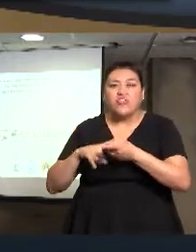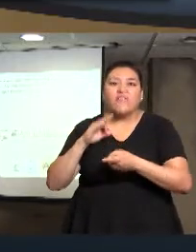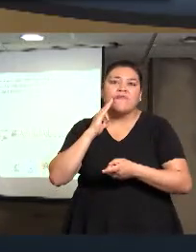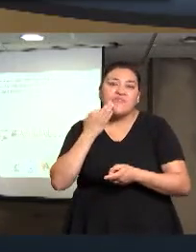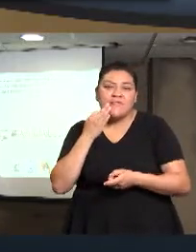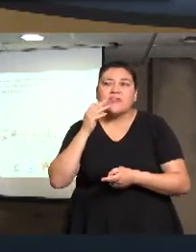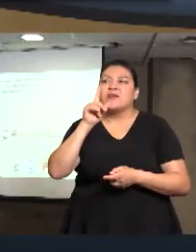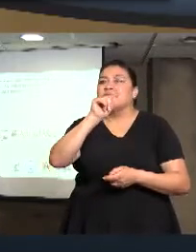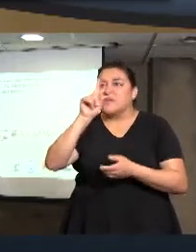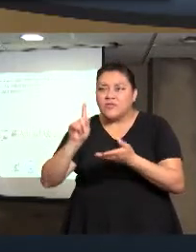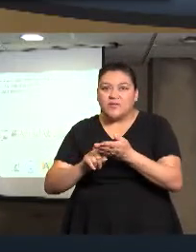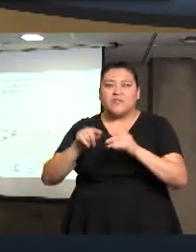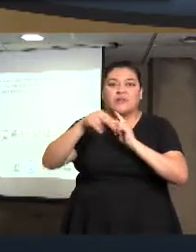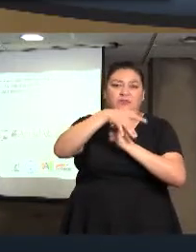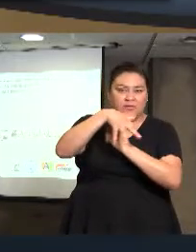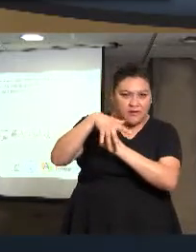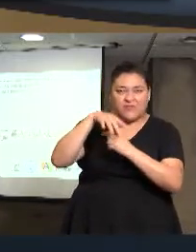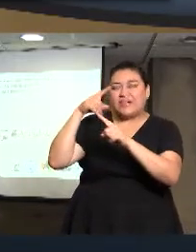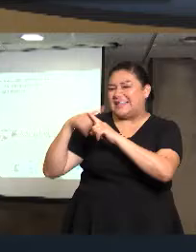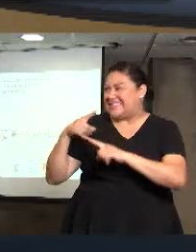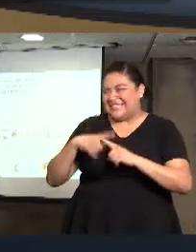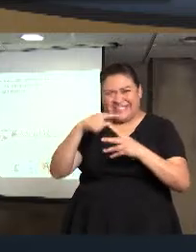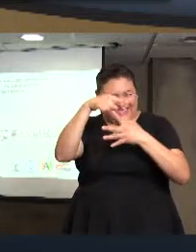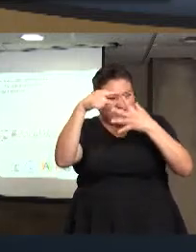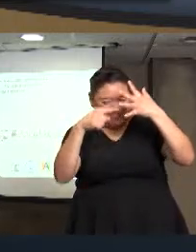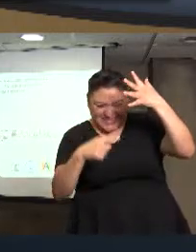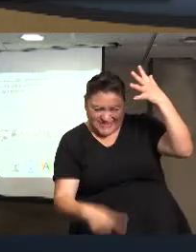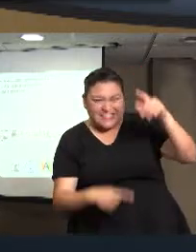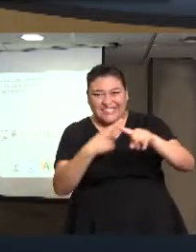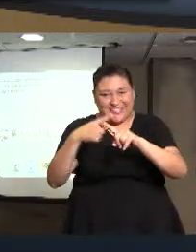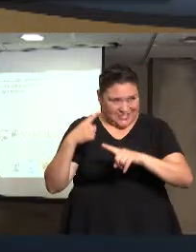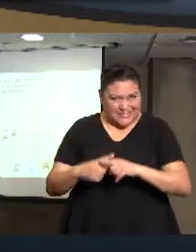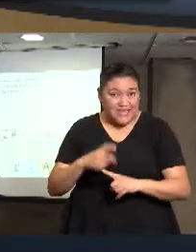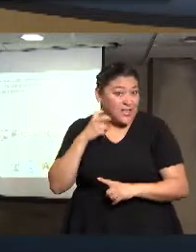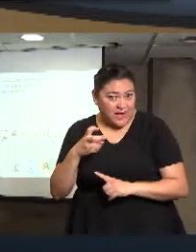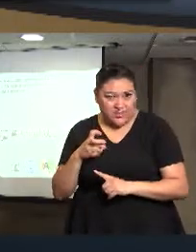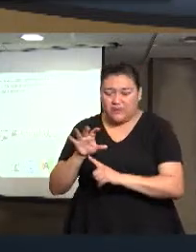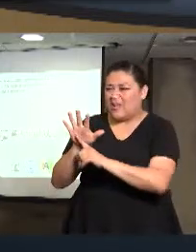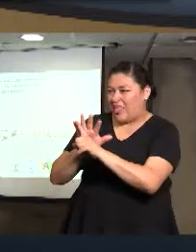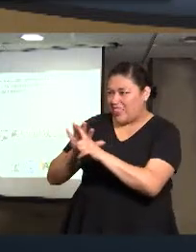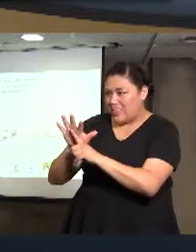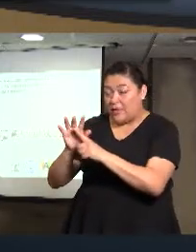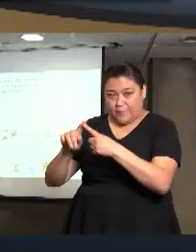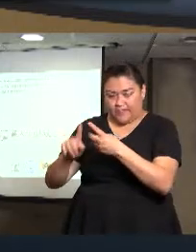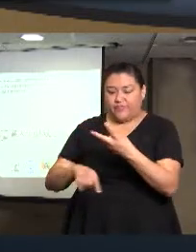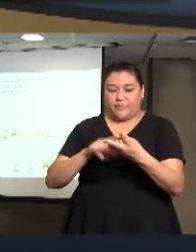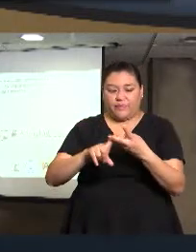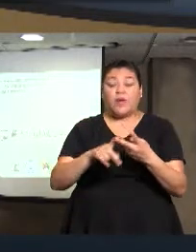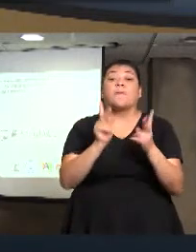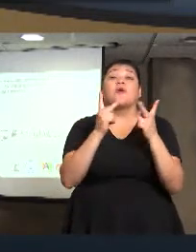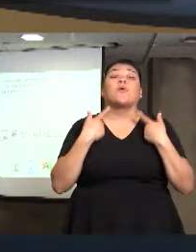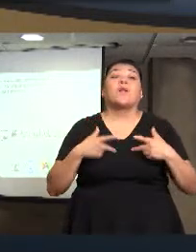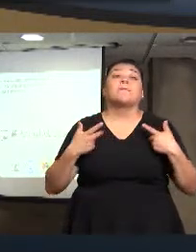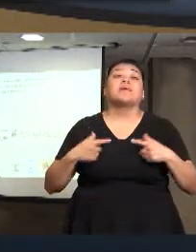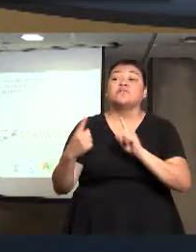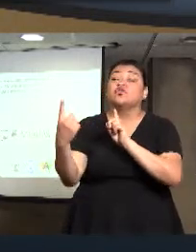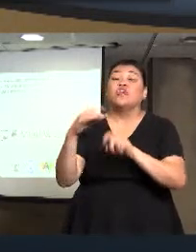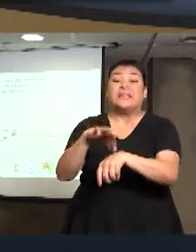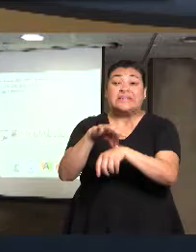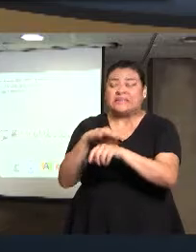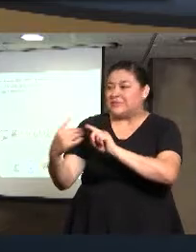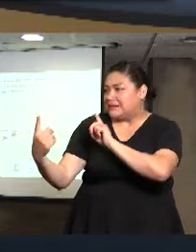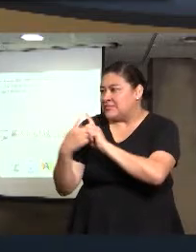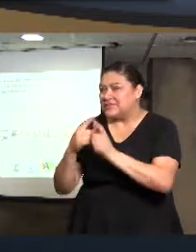el uso de Facebook o de otras redes, pero también en los medios físicos, a través del contacto en